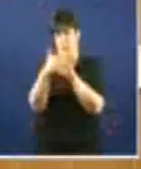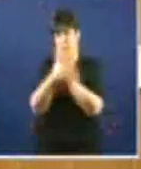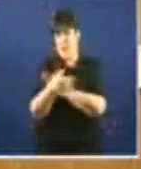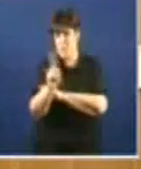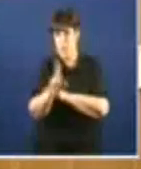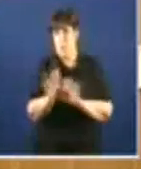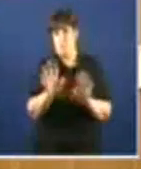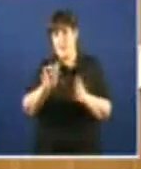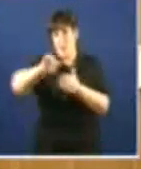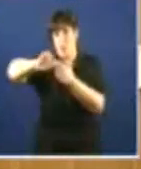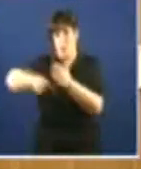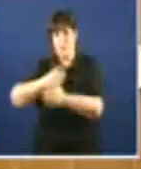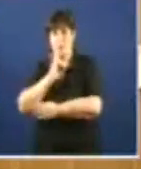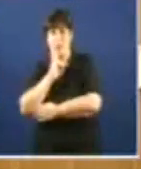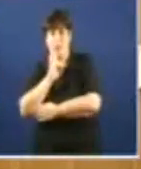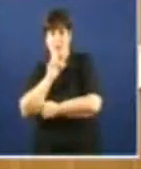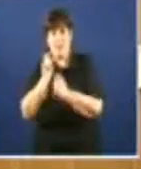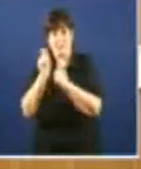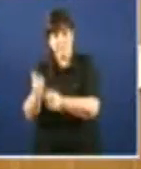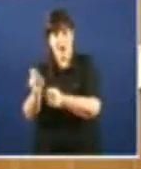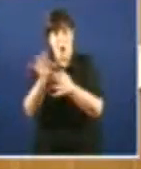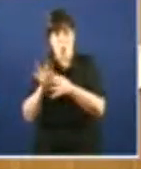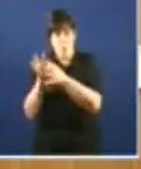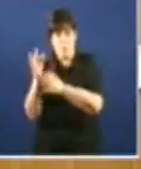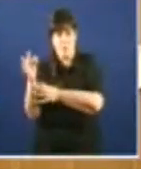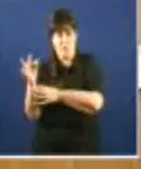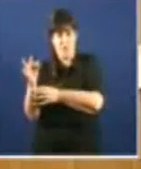contrato que se lle axudica a fenosa